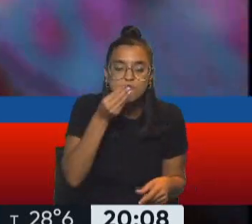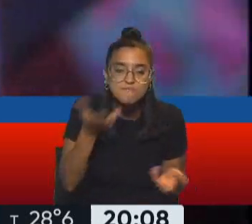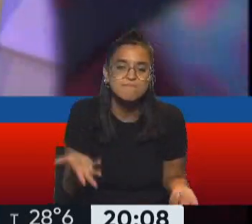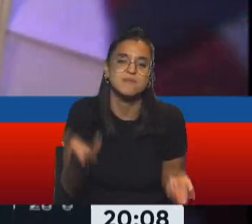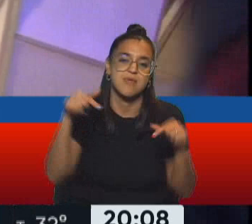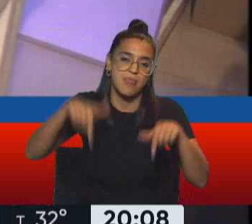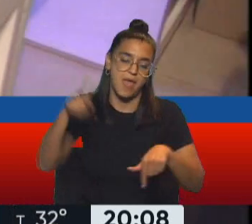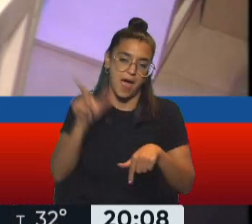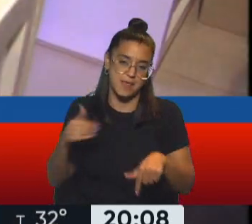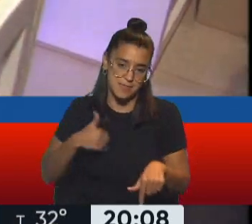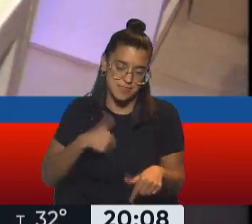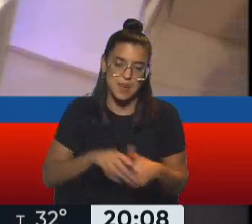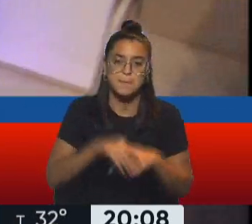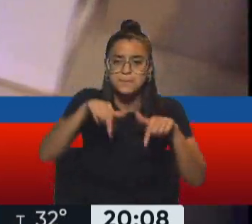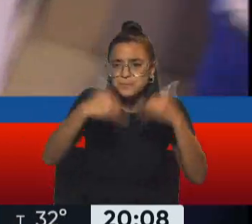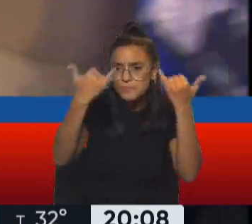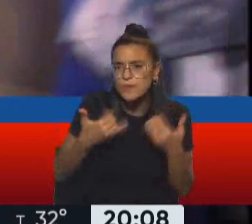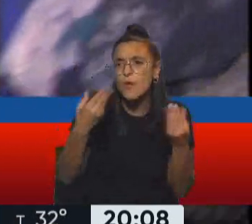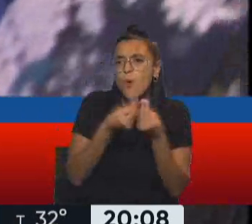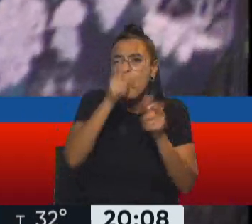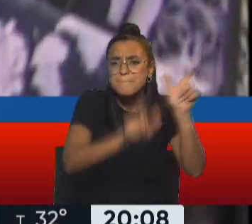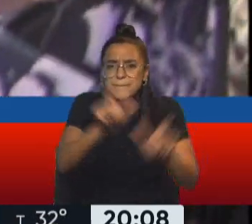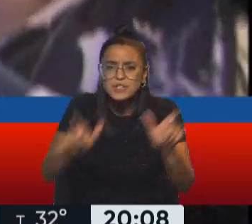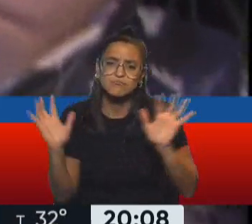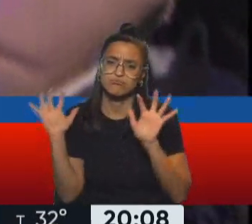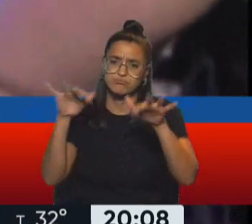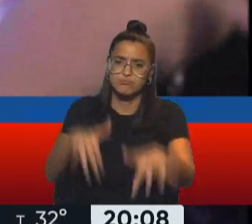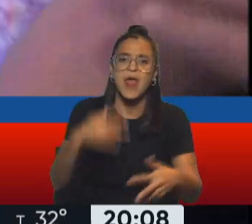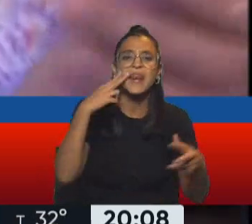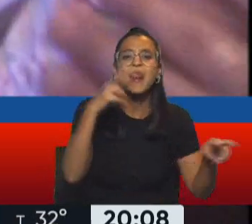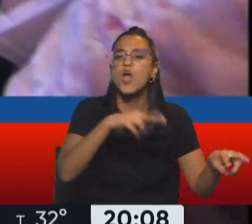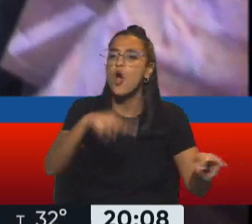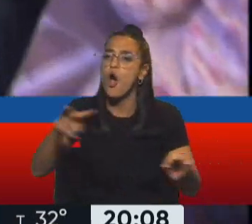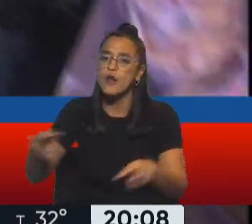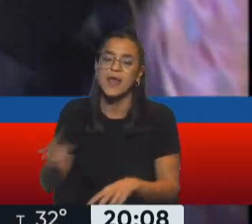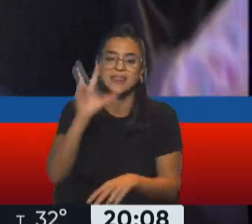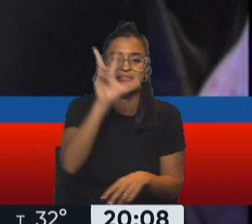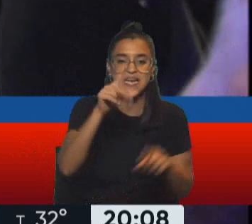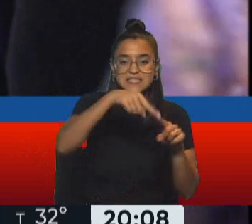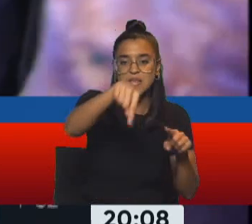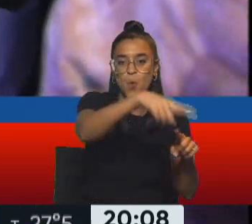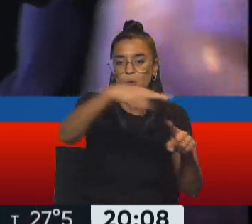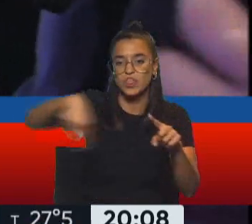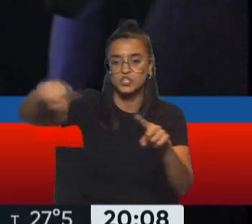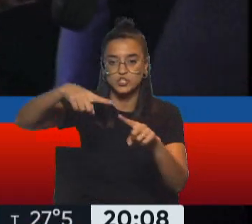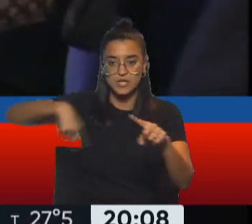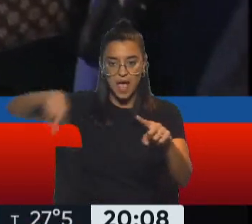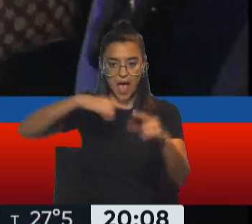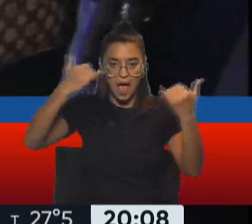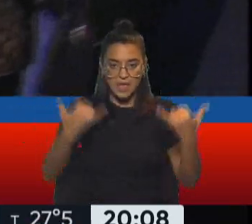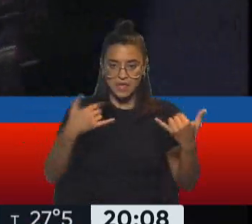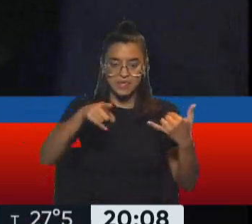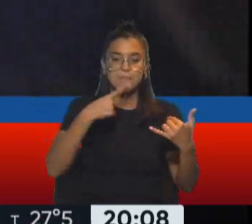argentina. Aquí mucha gente se ha dado cita que está recorriendo en los tres circuitos que hay para